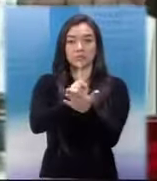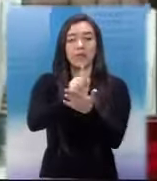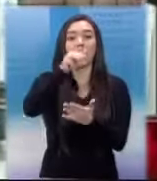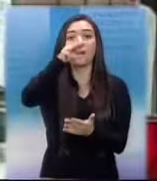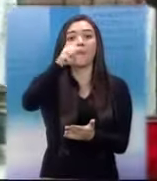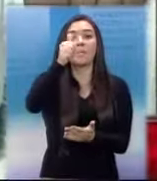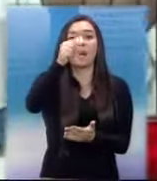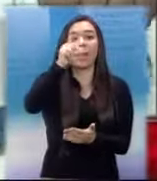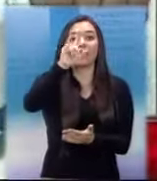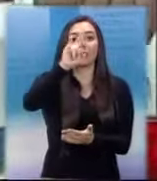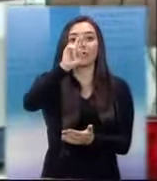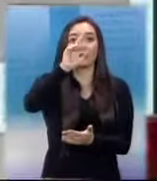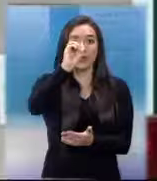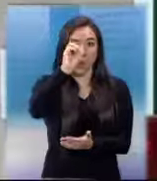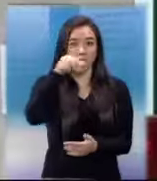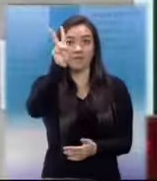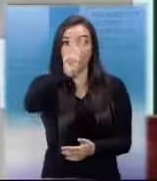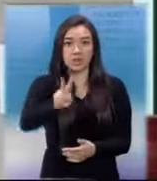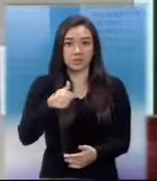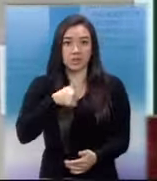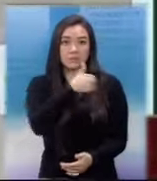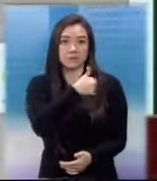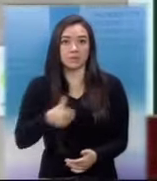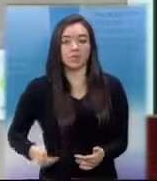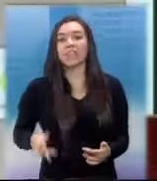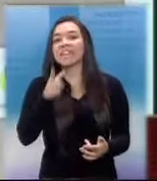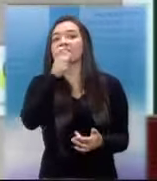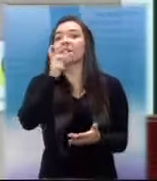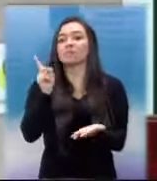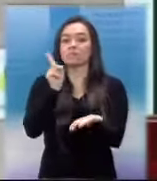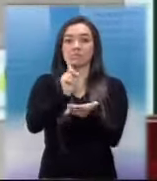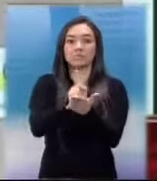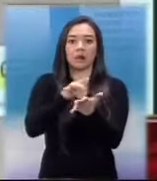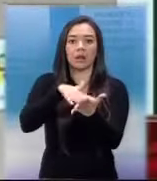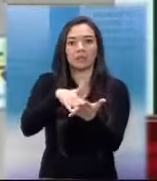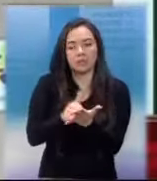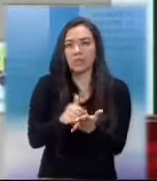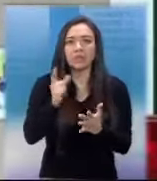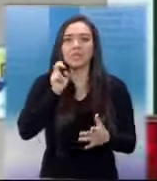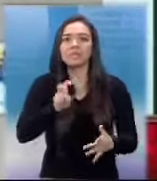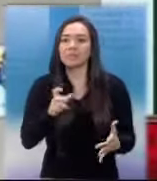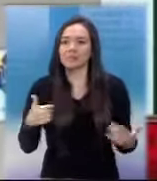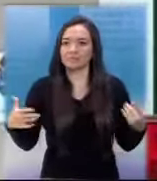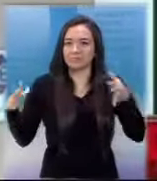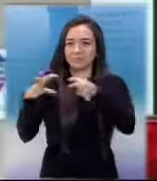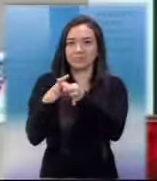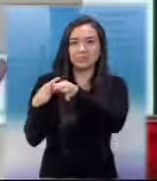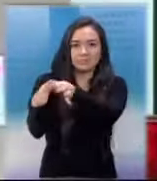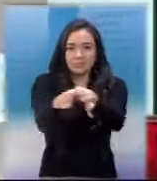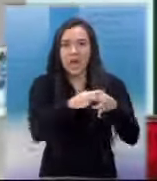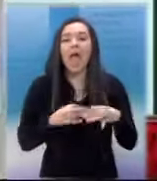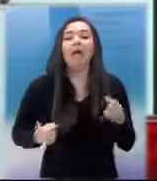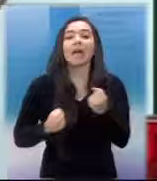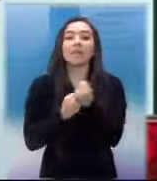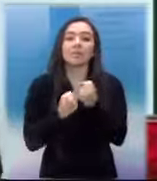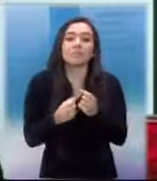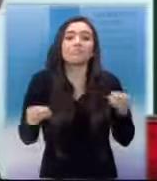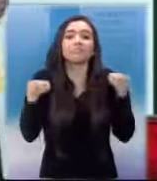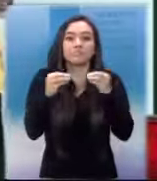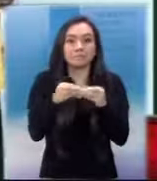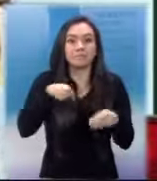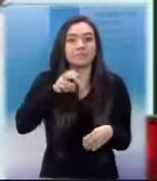visto como una fortaleza para el gobierno chavista o una debilidad. Los colegios electorales abrieron a las 6 de la mañana y